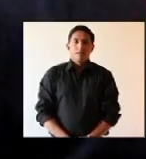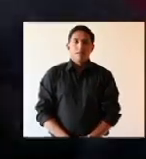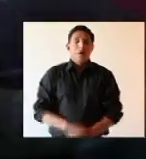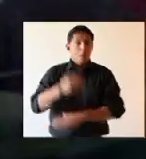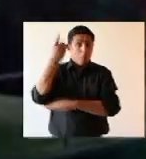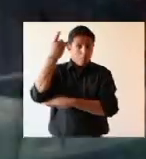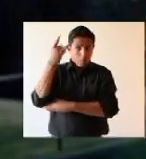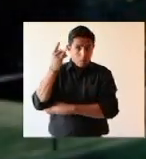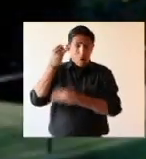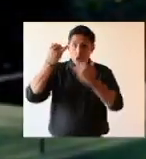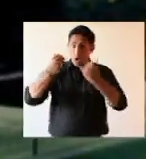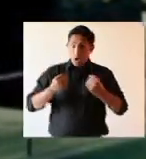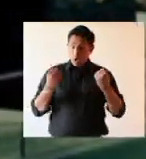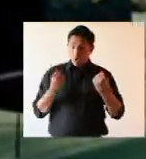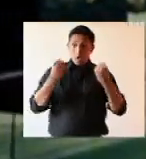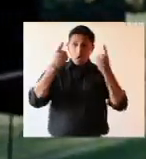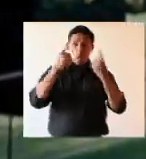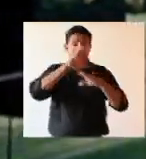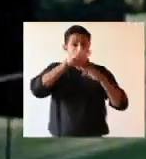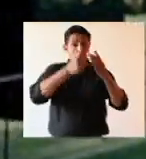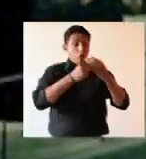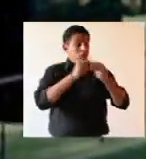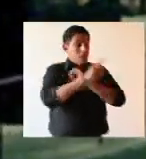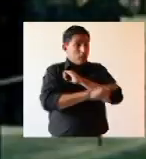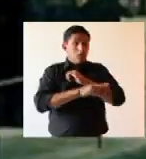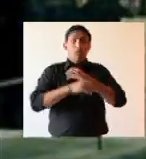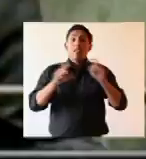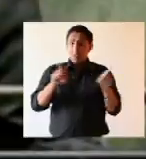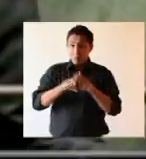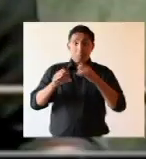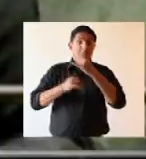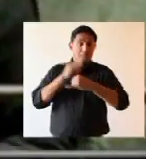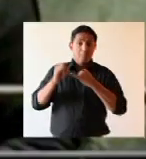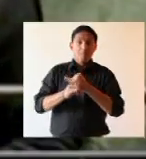Bolivia hoy sorprende a nivel nacional e internacional.